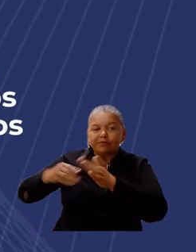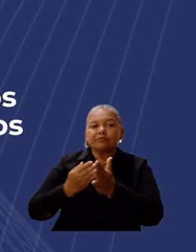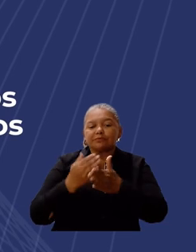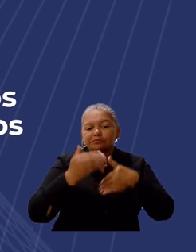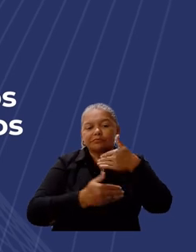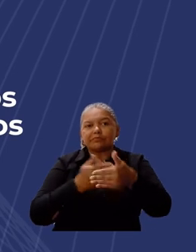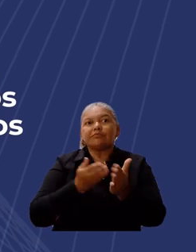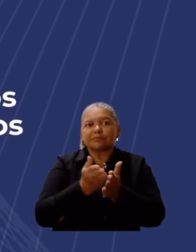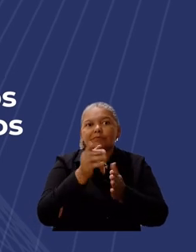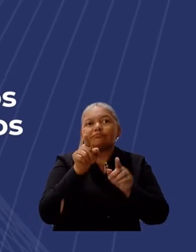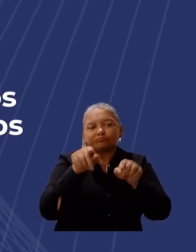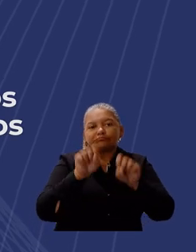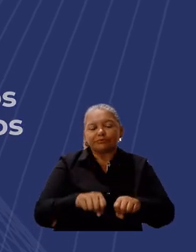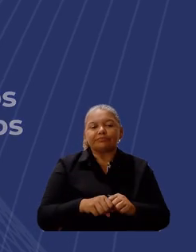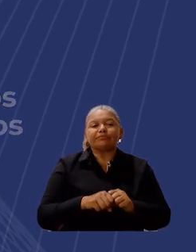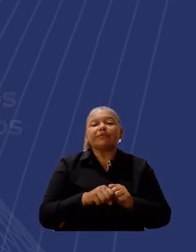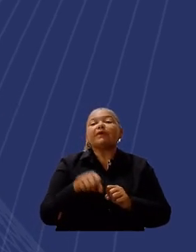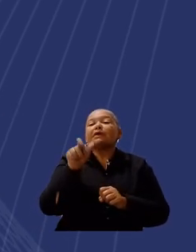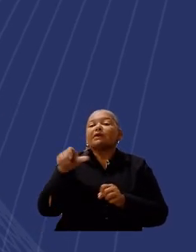académicos consecutivos.